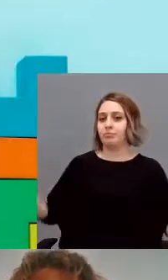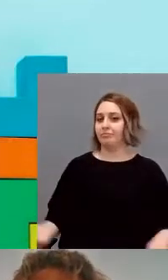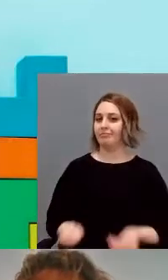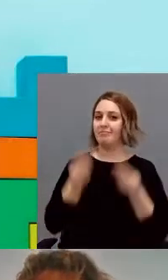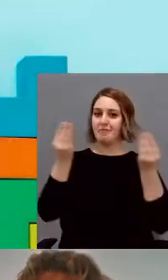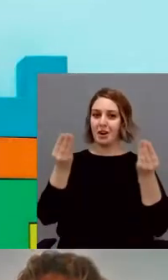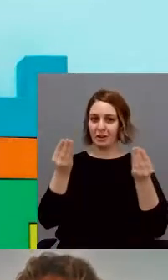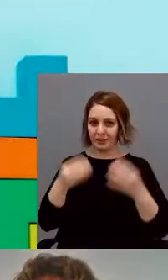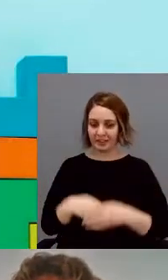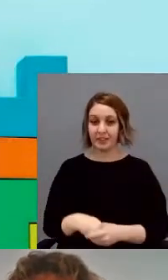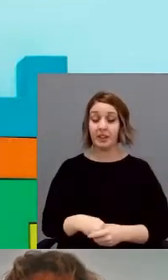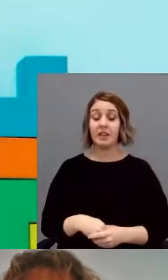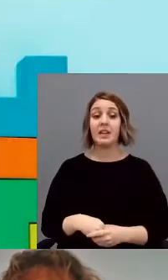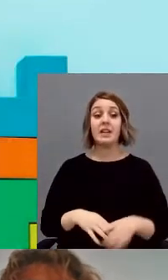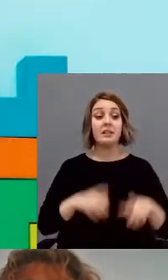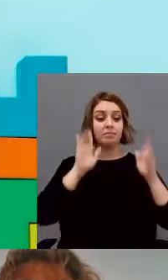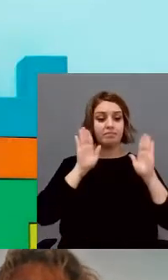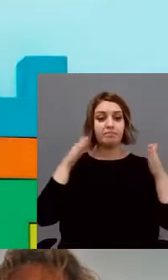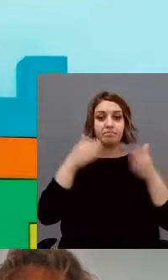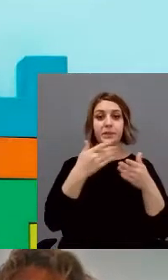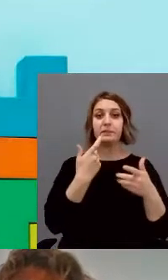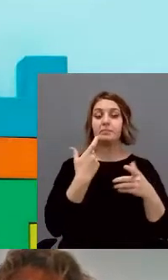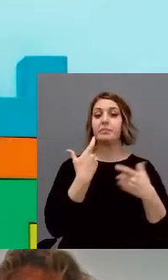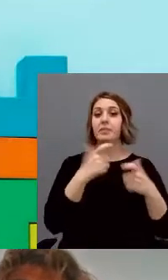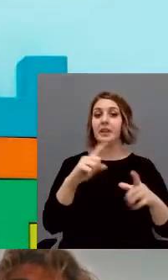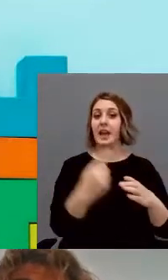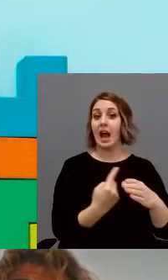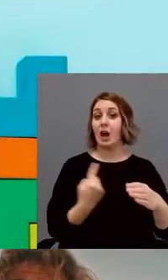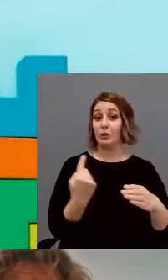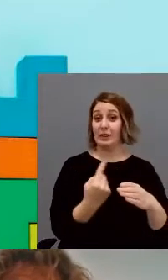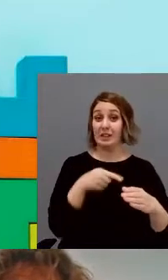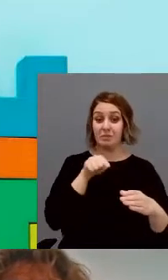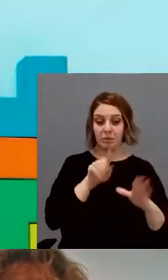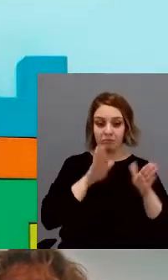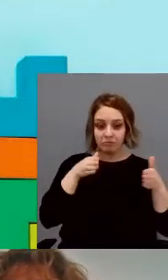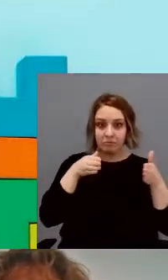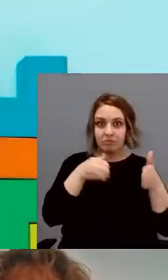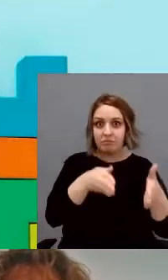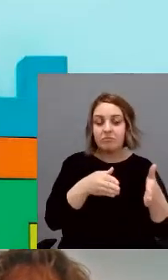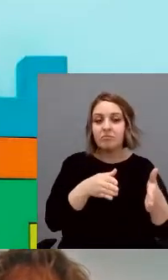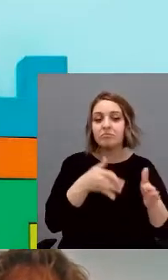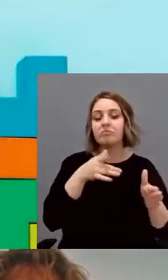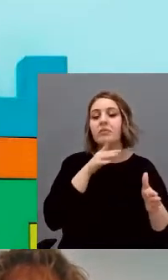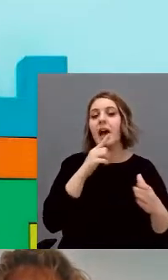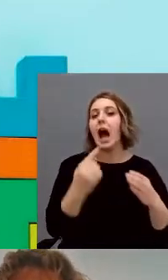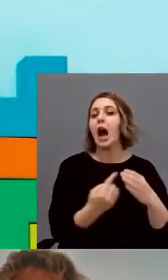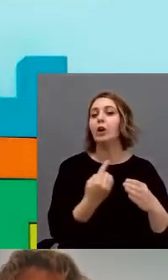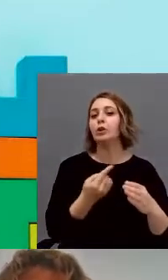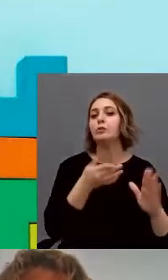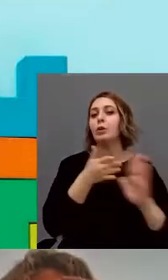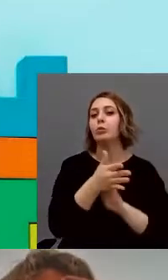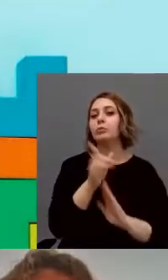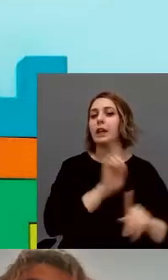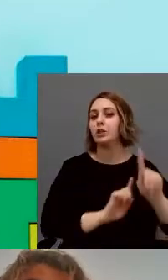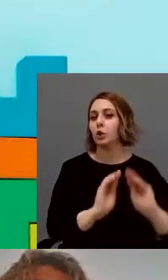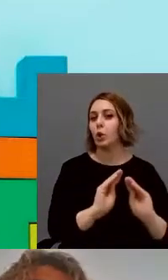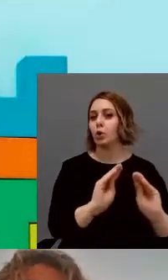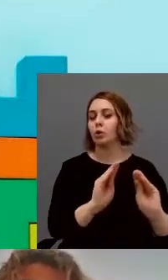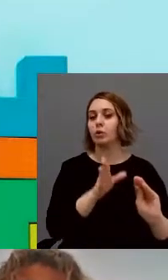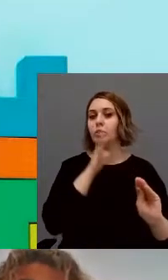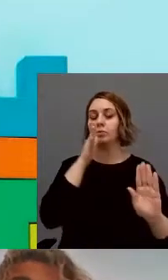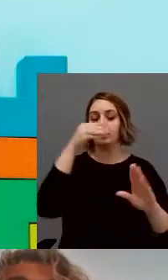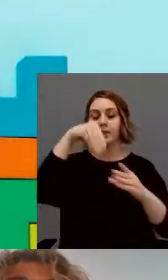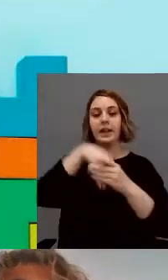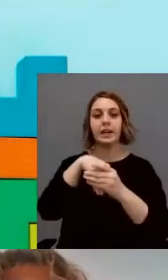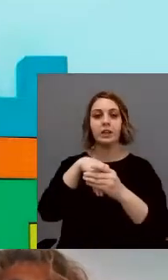Centrándonos en el trastorno del espectro del autismo. El trastorno del espectro del autismo se define como está